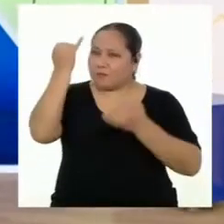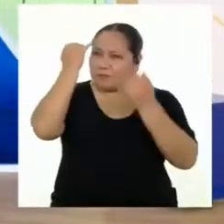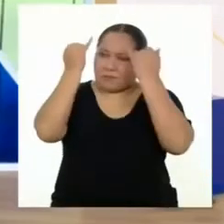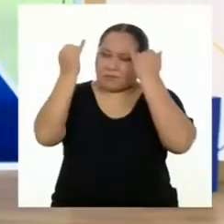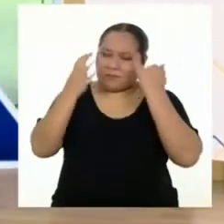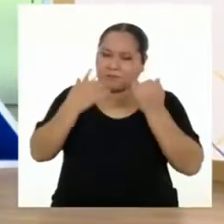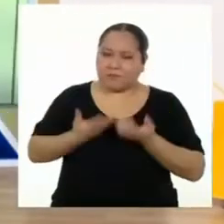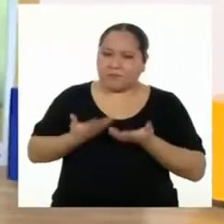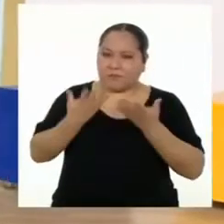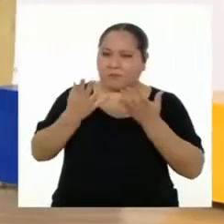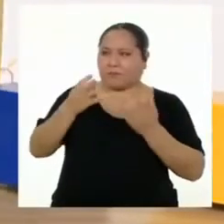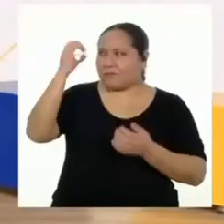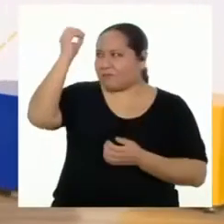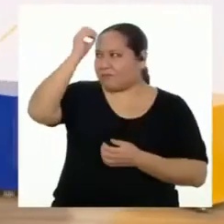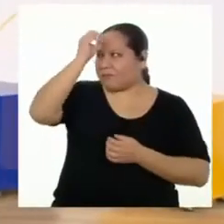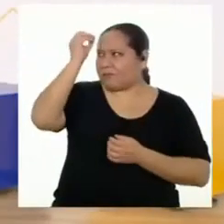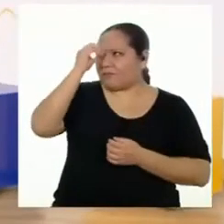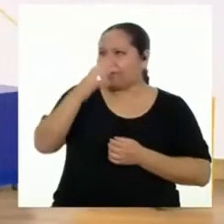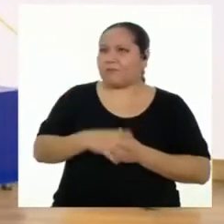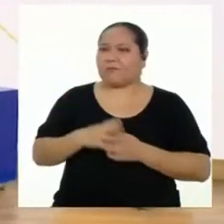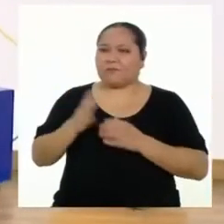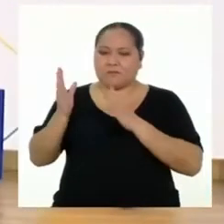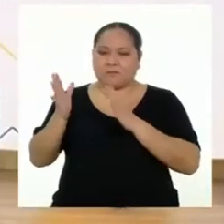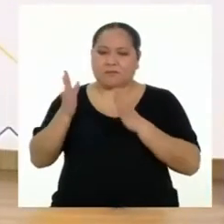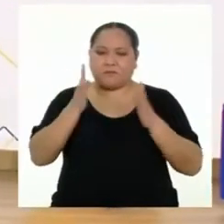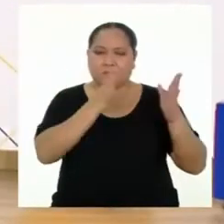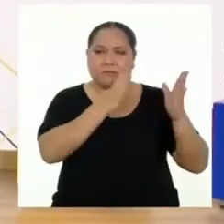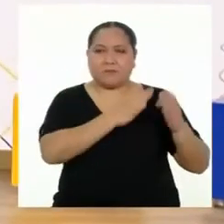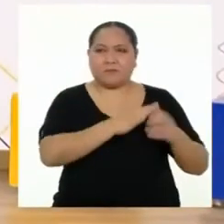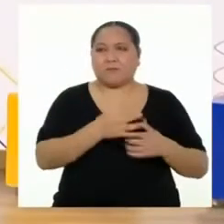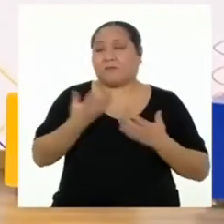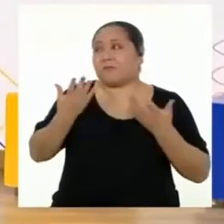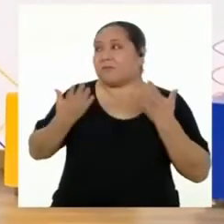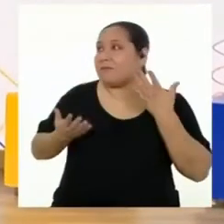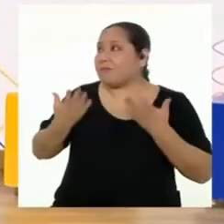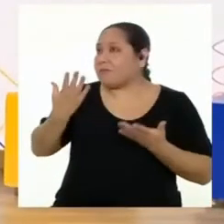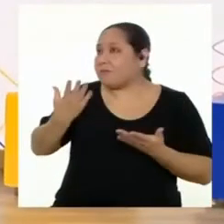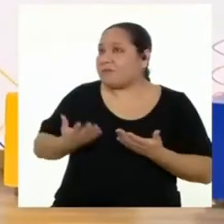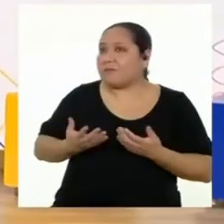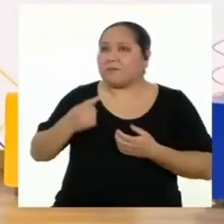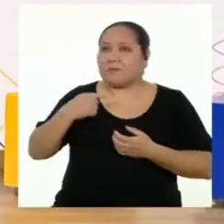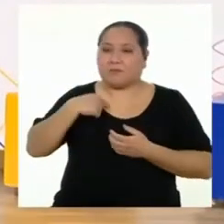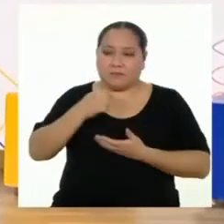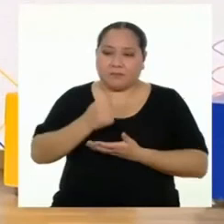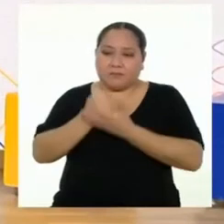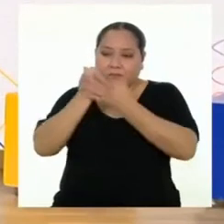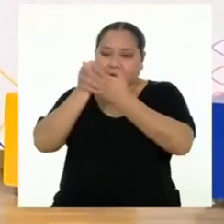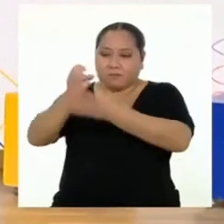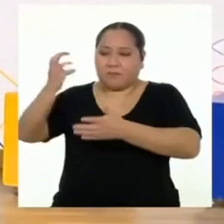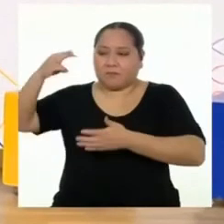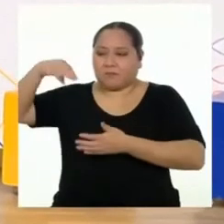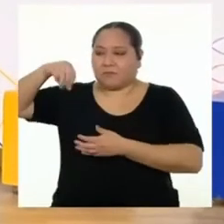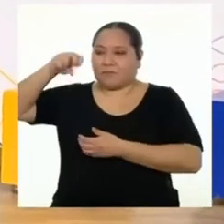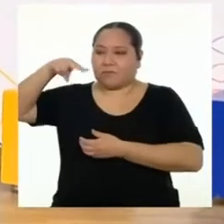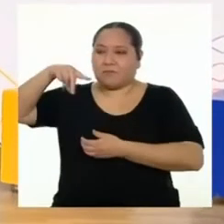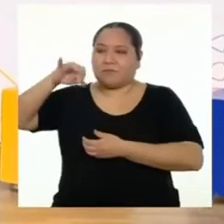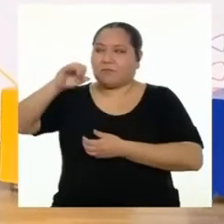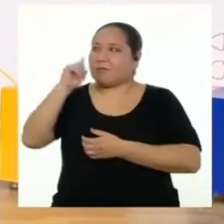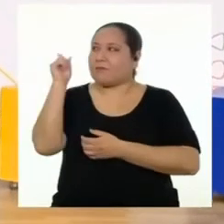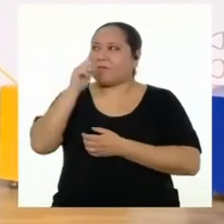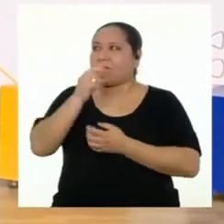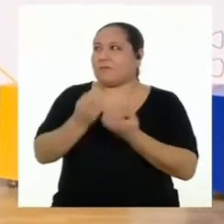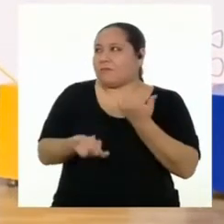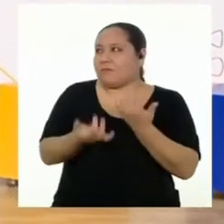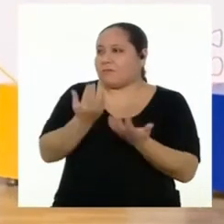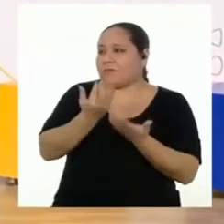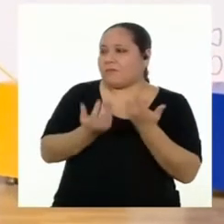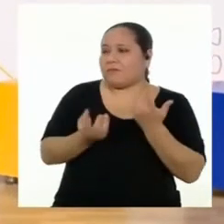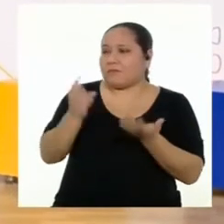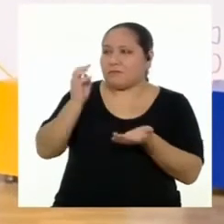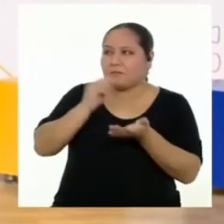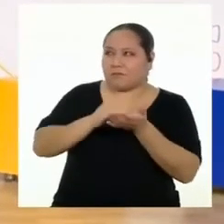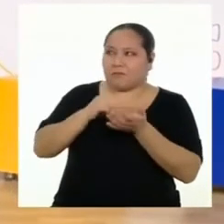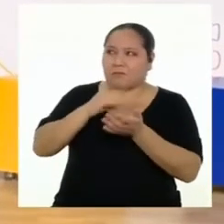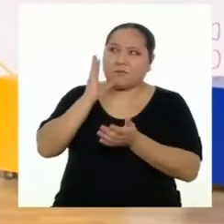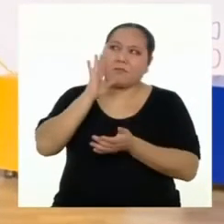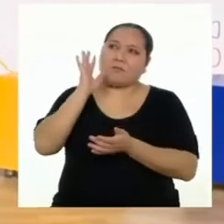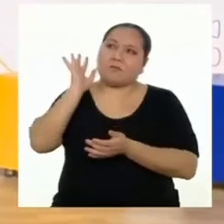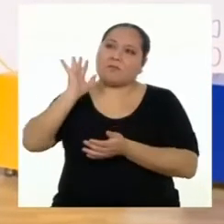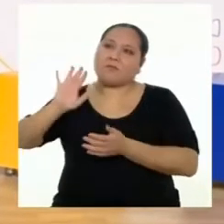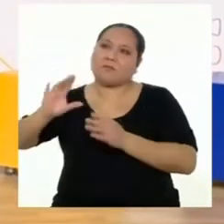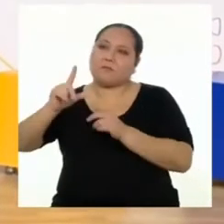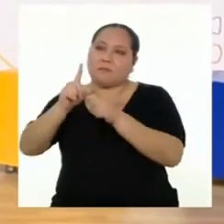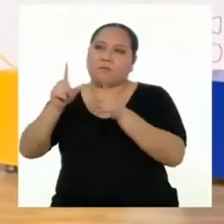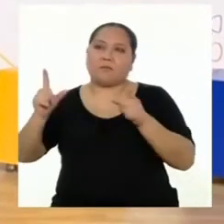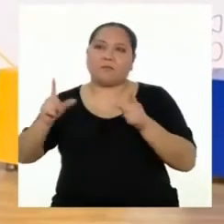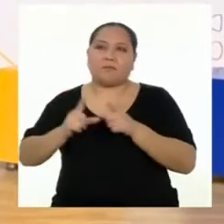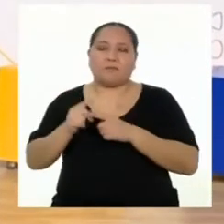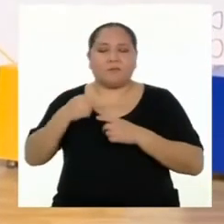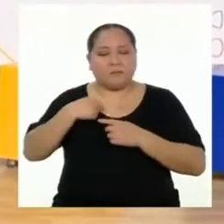conocer mi posición con argumentos bien elaborados. Y quién sabe, quizá pueda ayudar a Manuel a que no quemen más basura en su zona. Además,